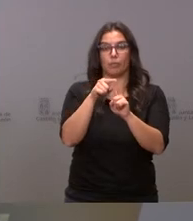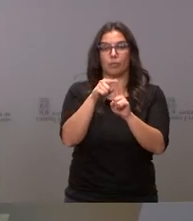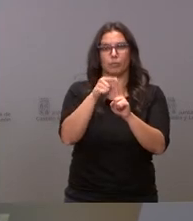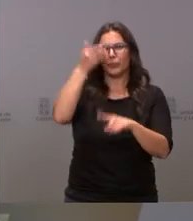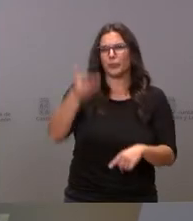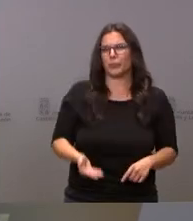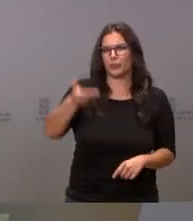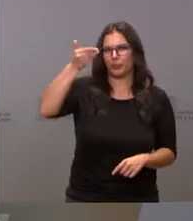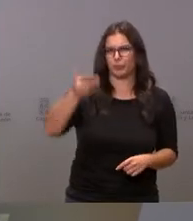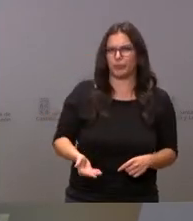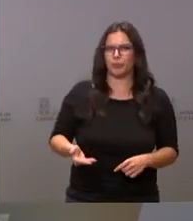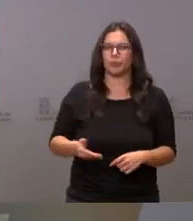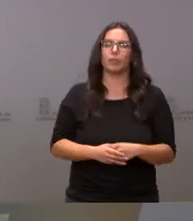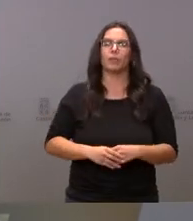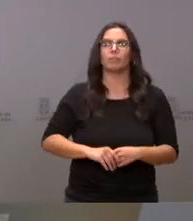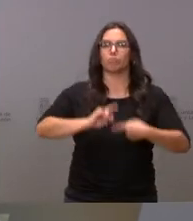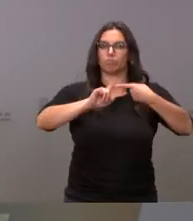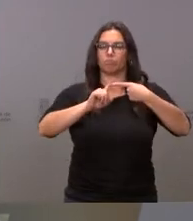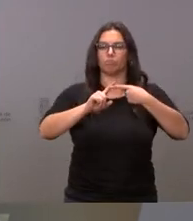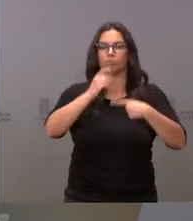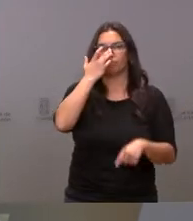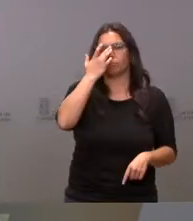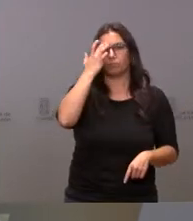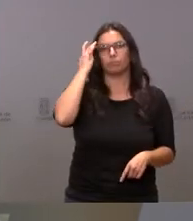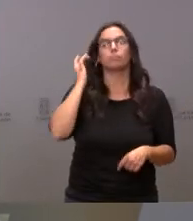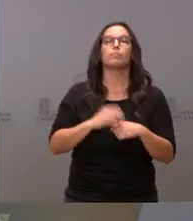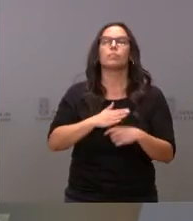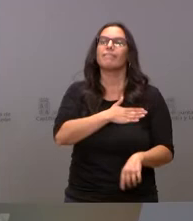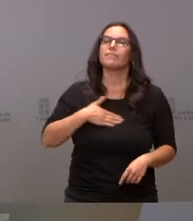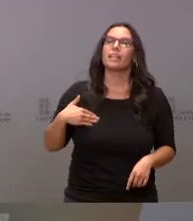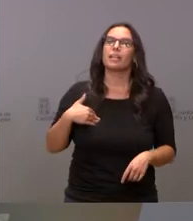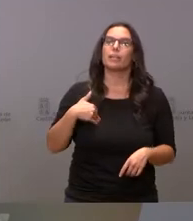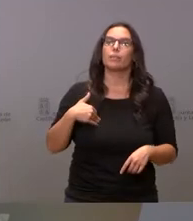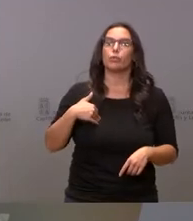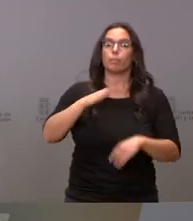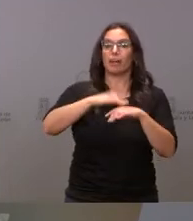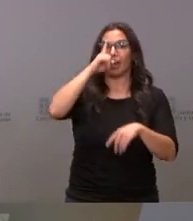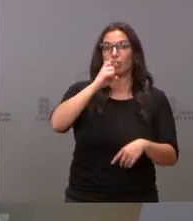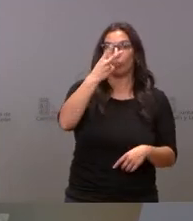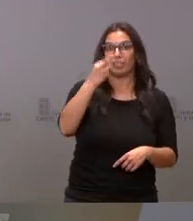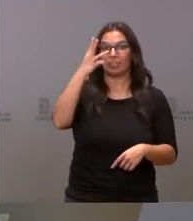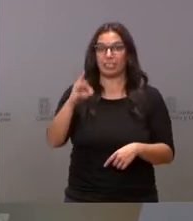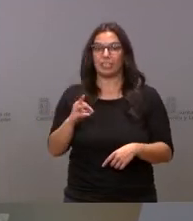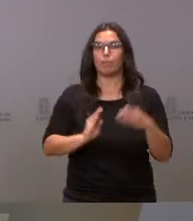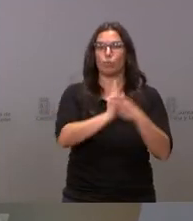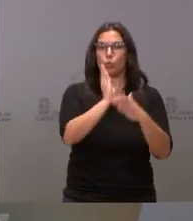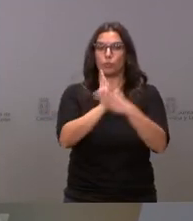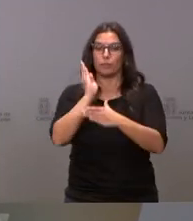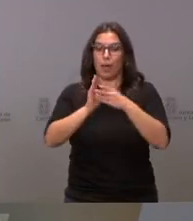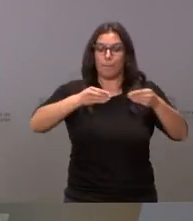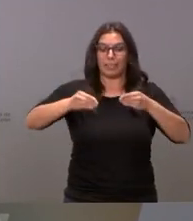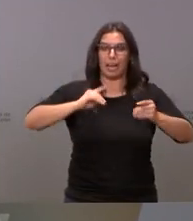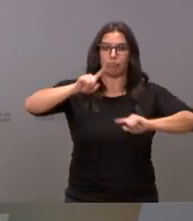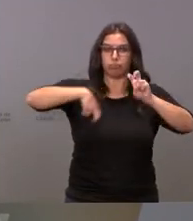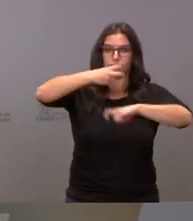relevantes y muy ambiciosos. Empiezo por ahí. Los objetivos son los siguientes. pretendemos, al año 2030, aumentar la productividad de los materiales en un